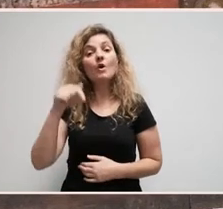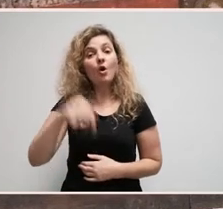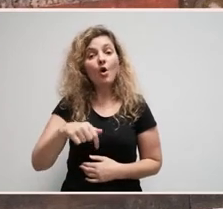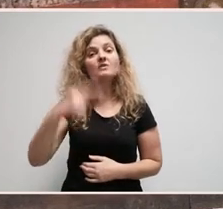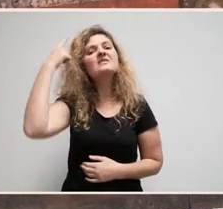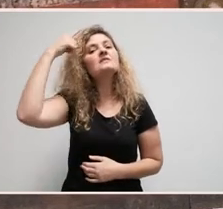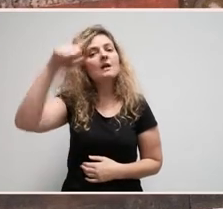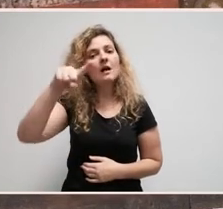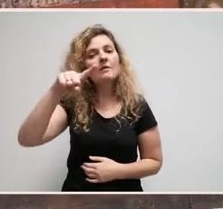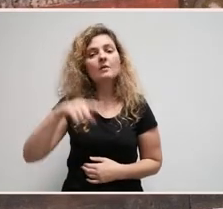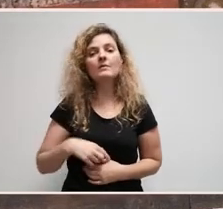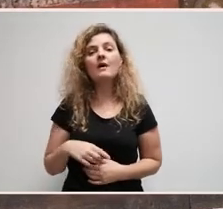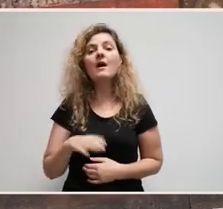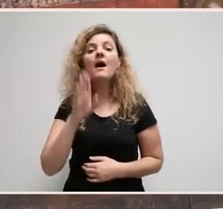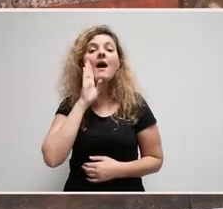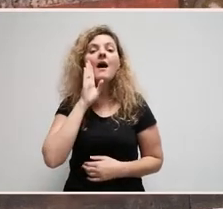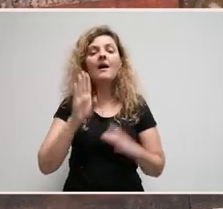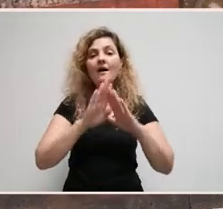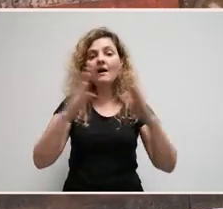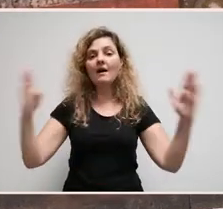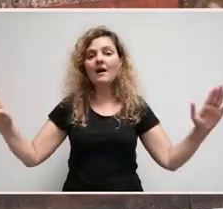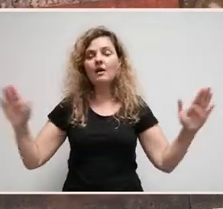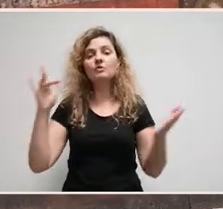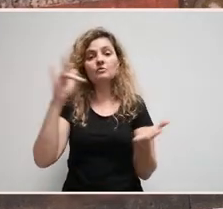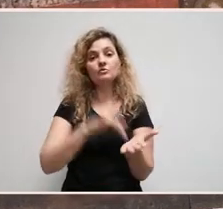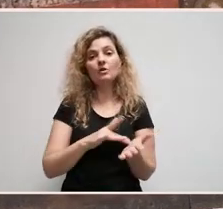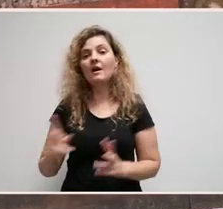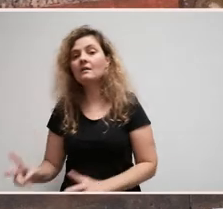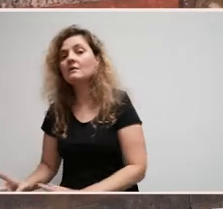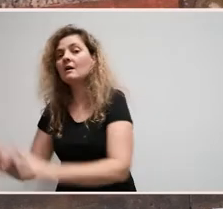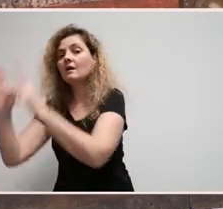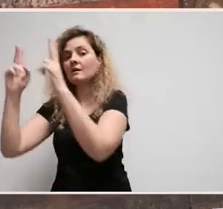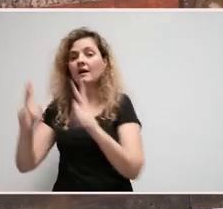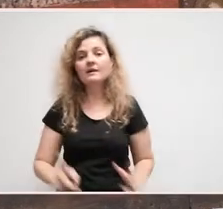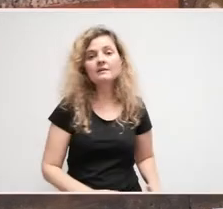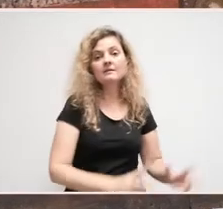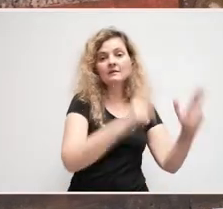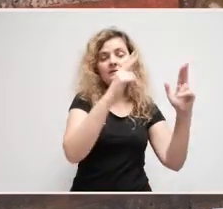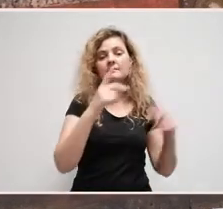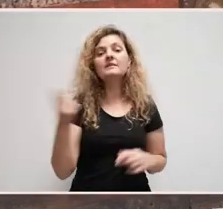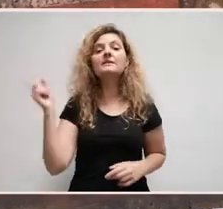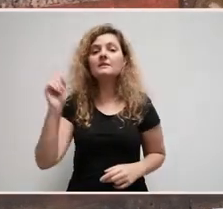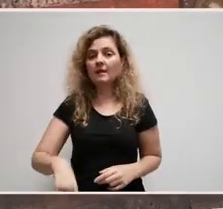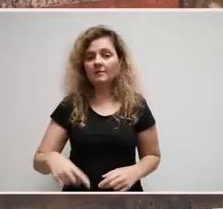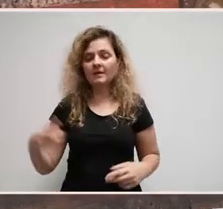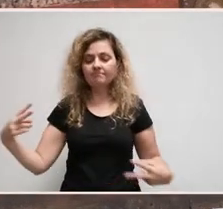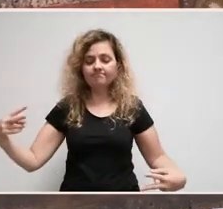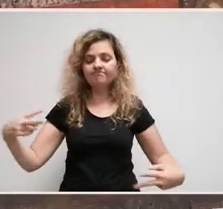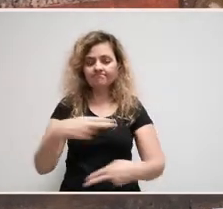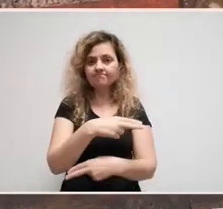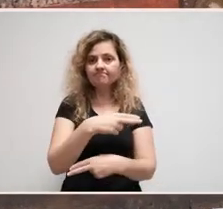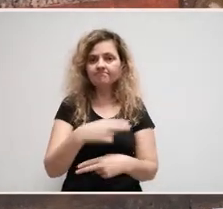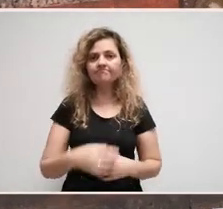Pois ben, hoxe sabemos que o retablo foi recortado tanto polos laterais, como tamén